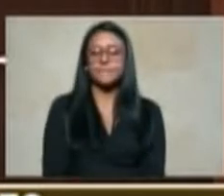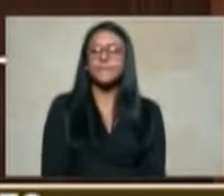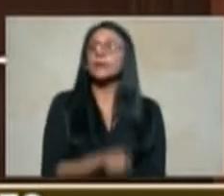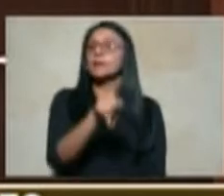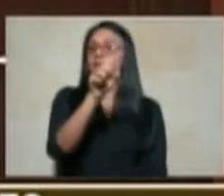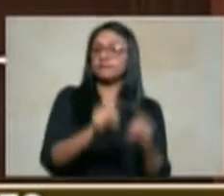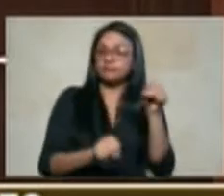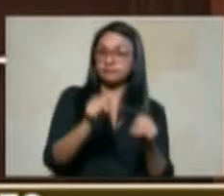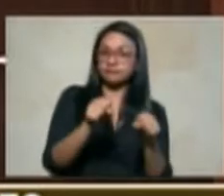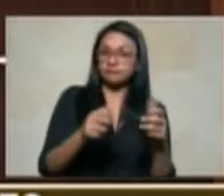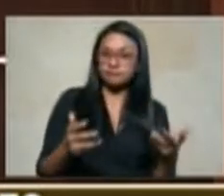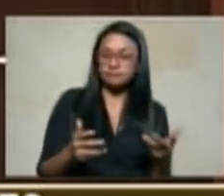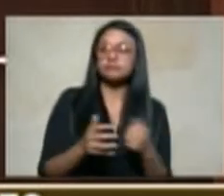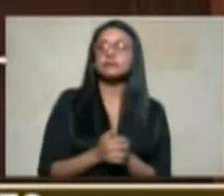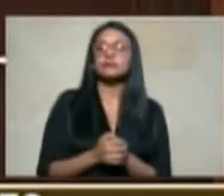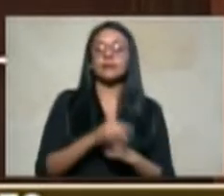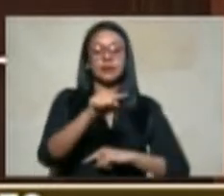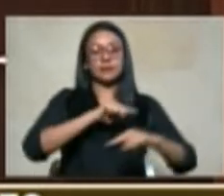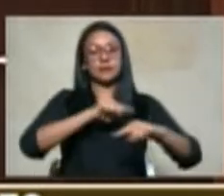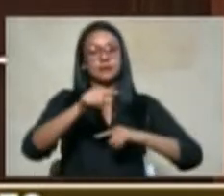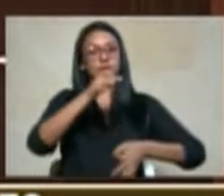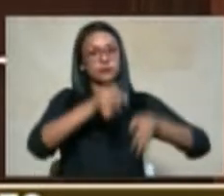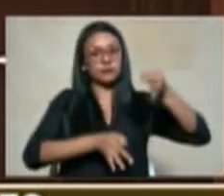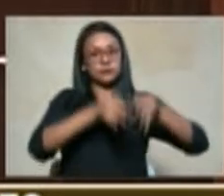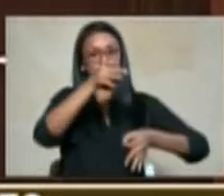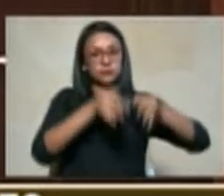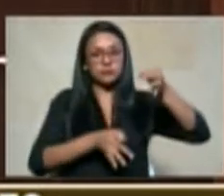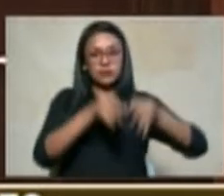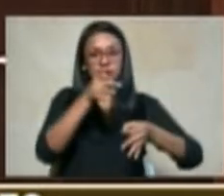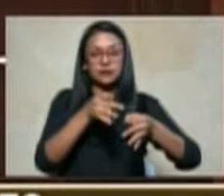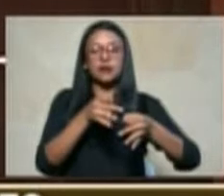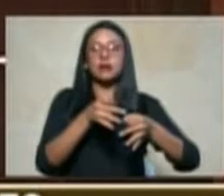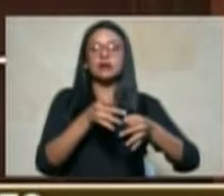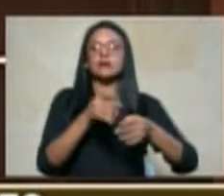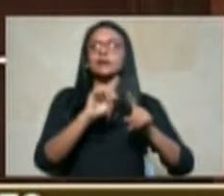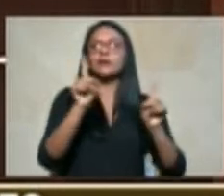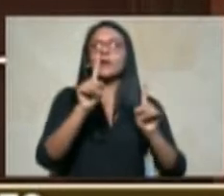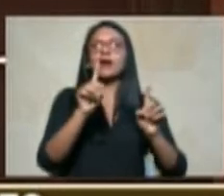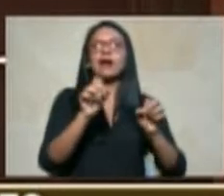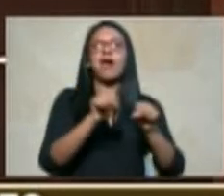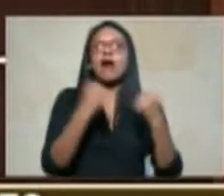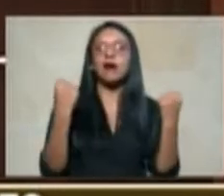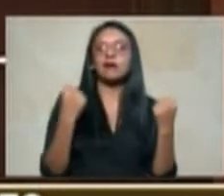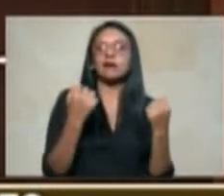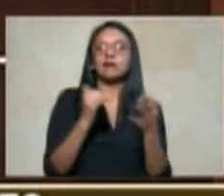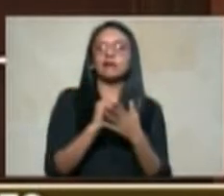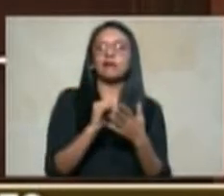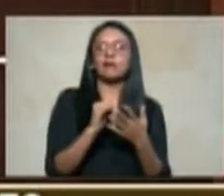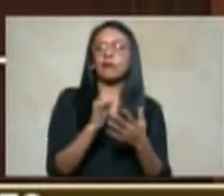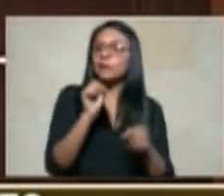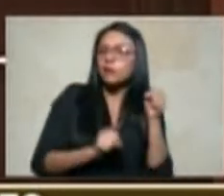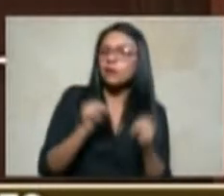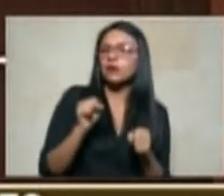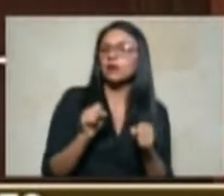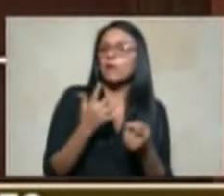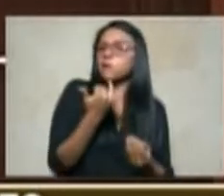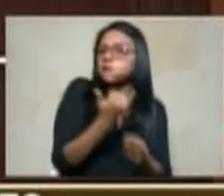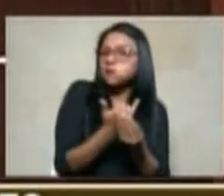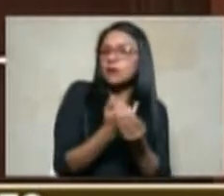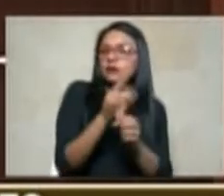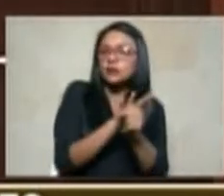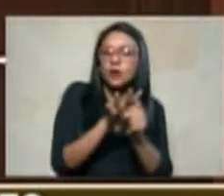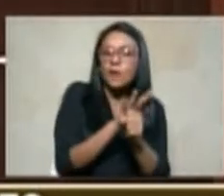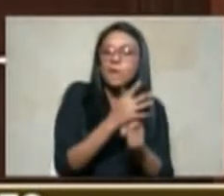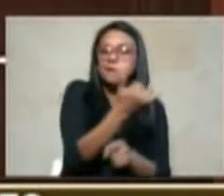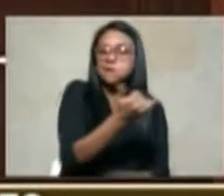administración de justicia no es infalible es probable que existan algunos casos que valga la pena